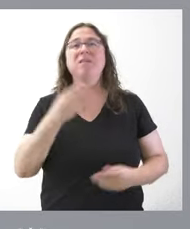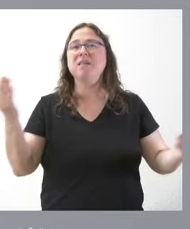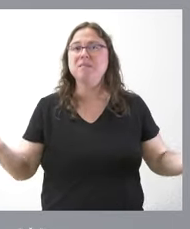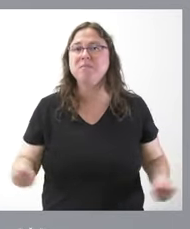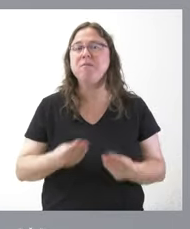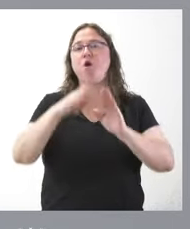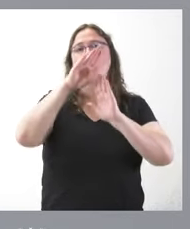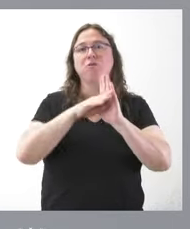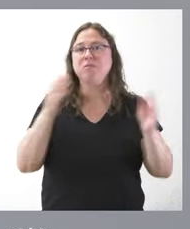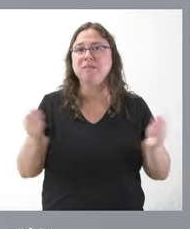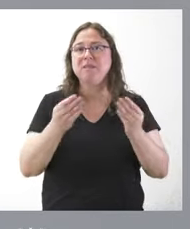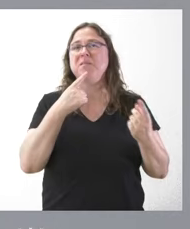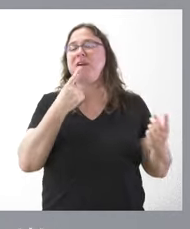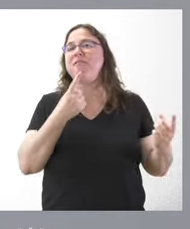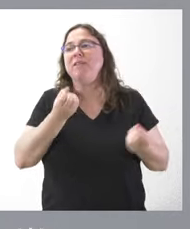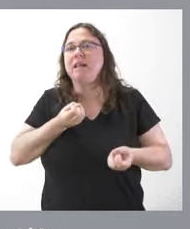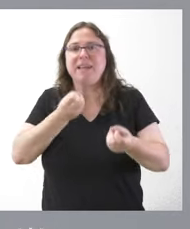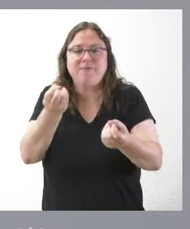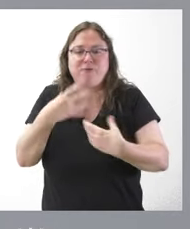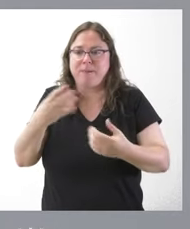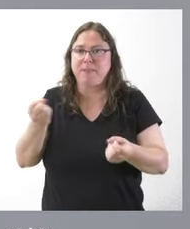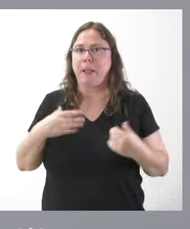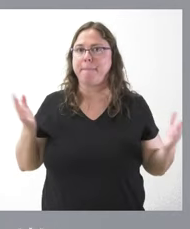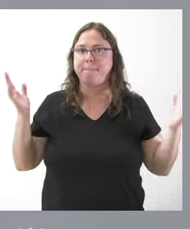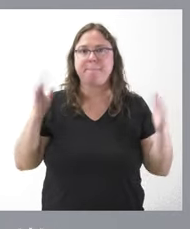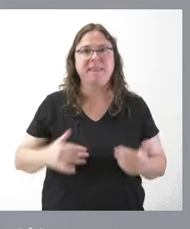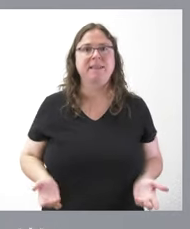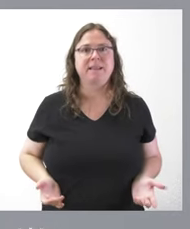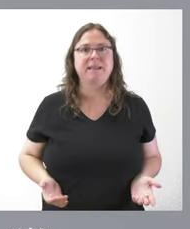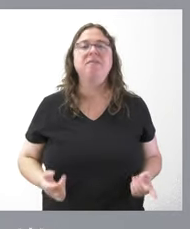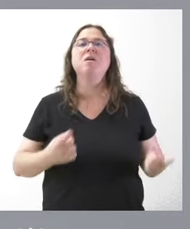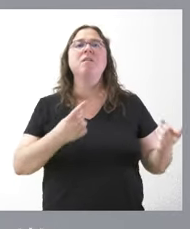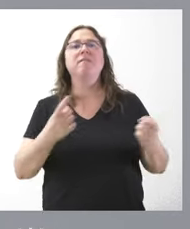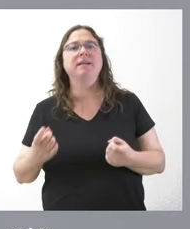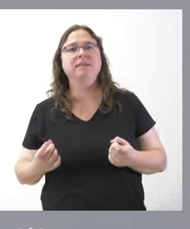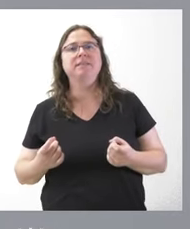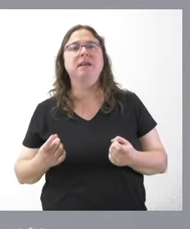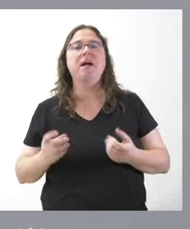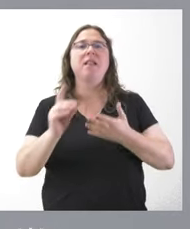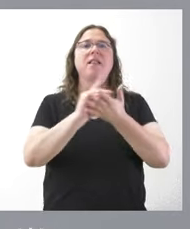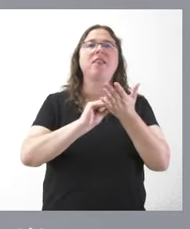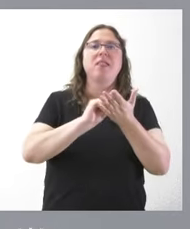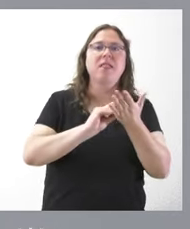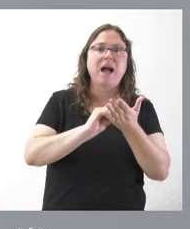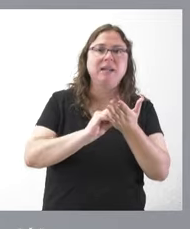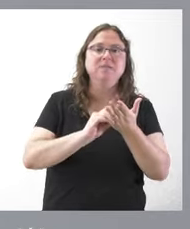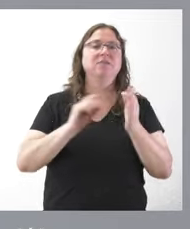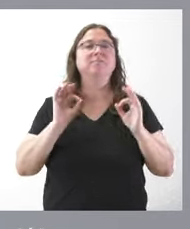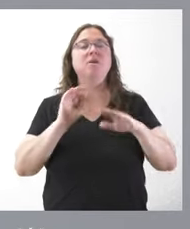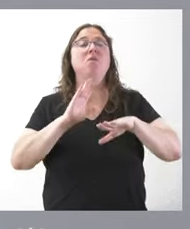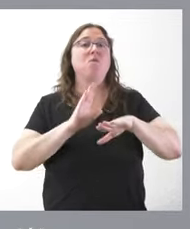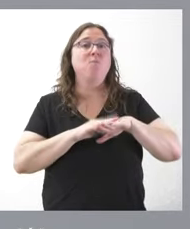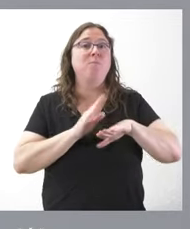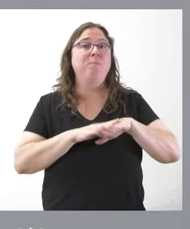posibles pero esta falta de información esta falta de dar datos precisos para que las comunidades